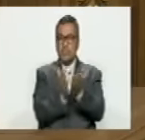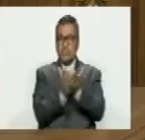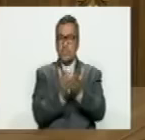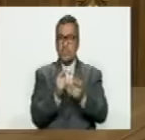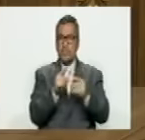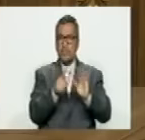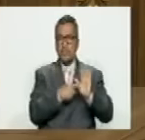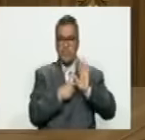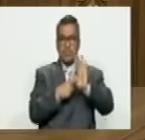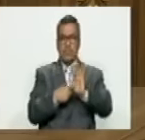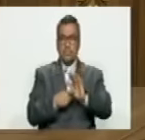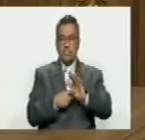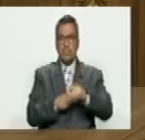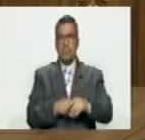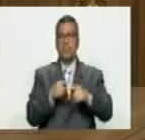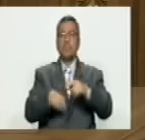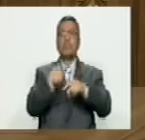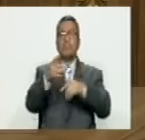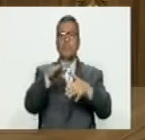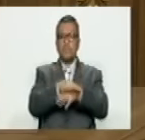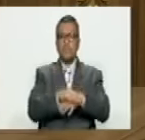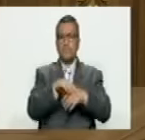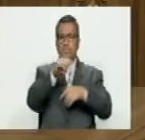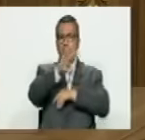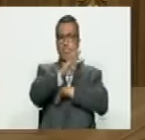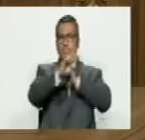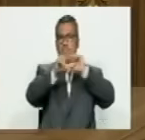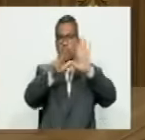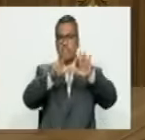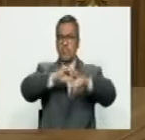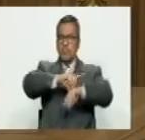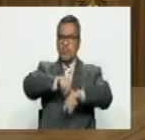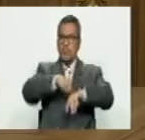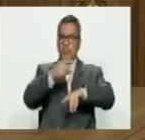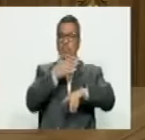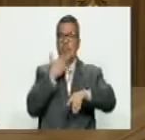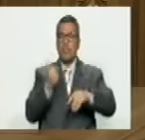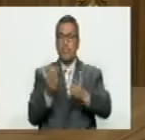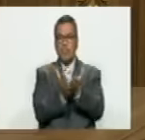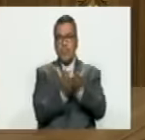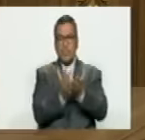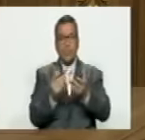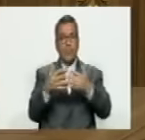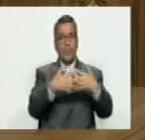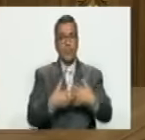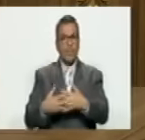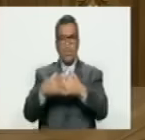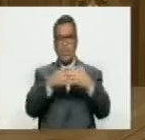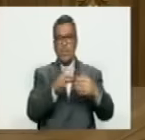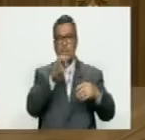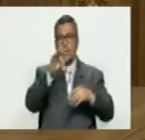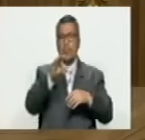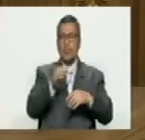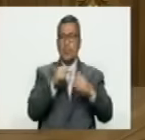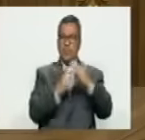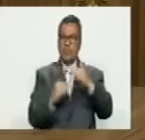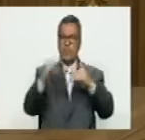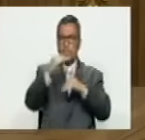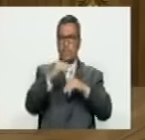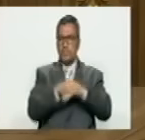salió al martes siguiente en 48 horas los mejores académicos de Estados Unidos Francis Fukuyama a la cabeza